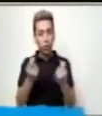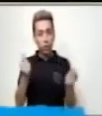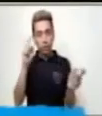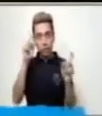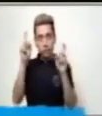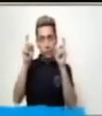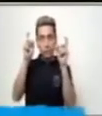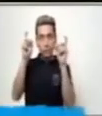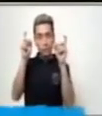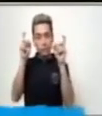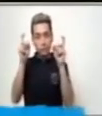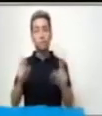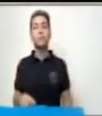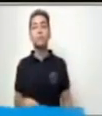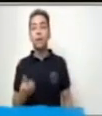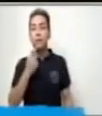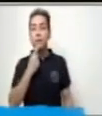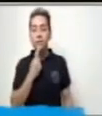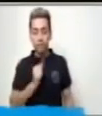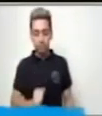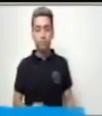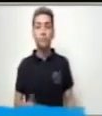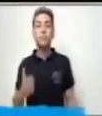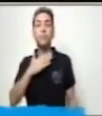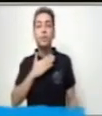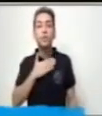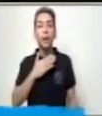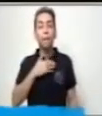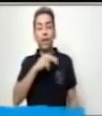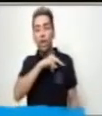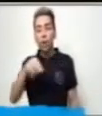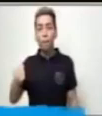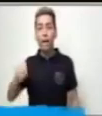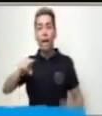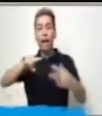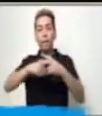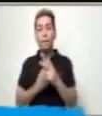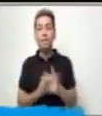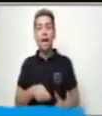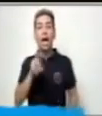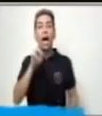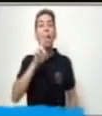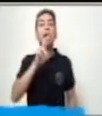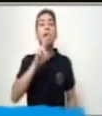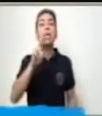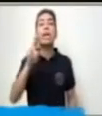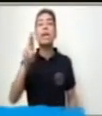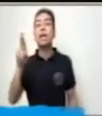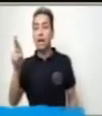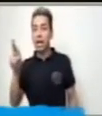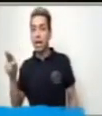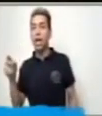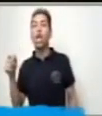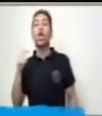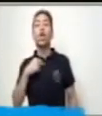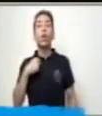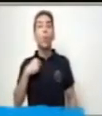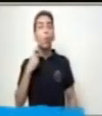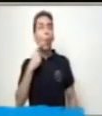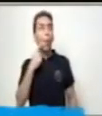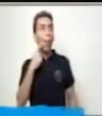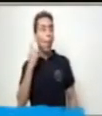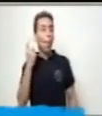Mi nombre empieza con rrr. Soy dulce y jugosa.